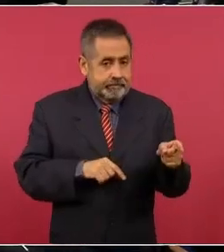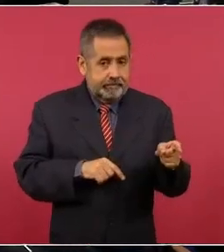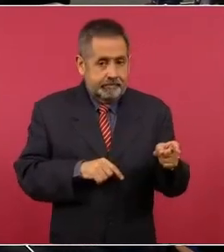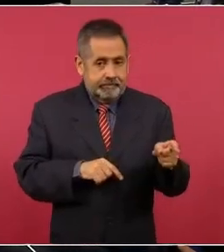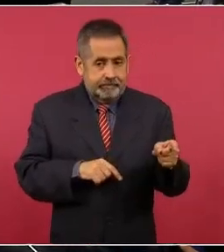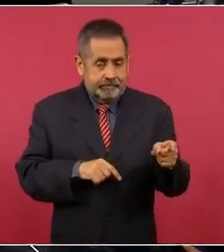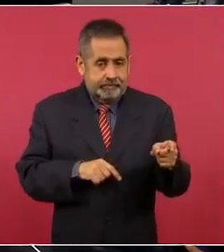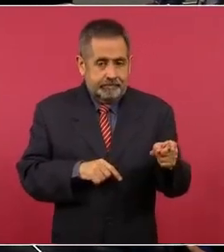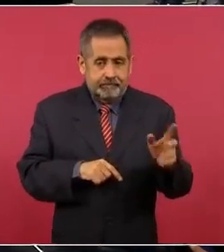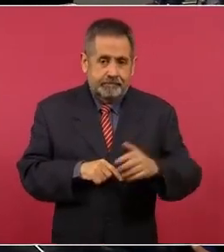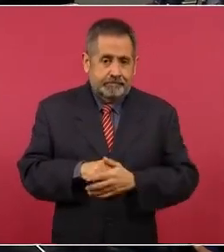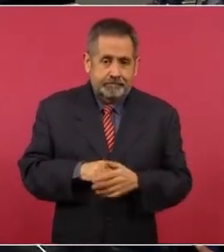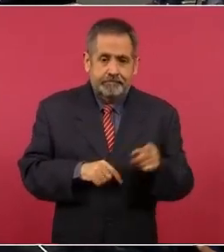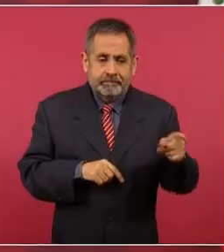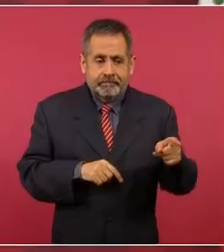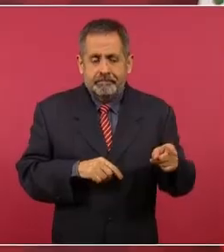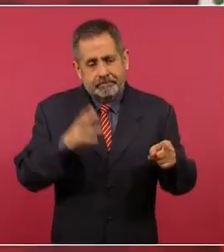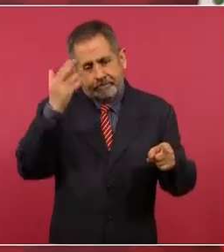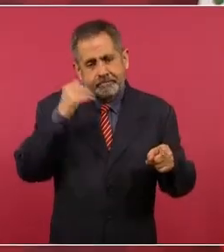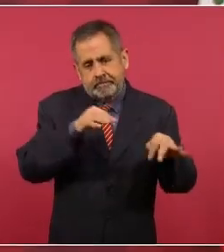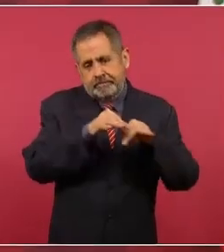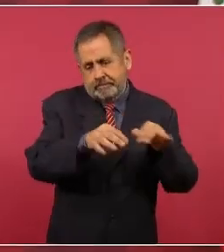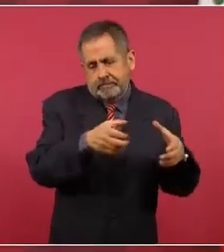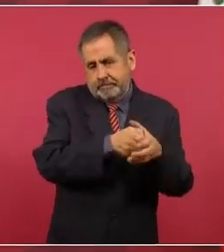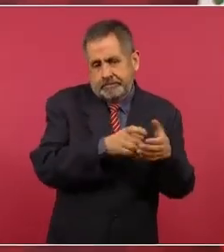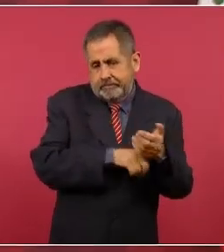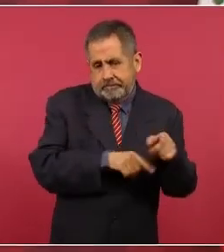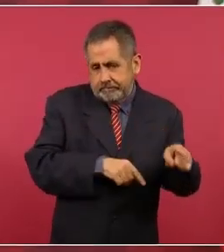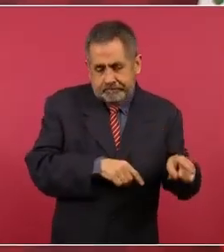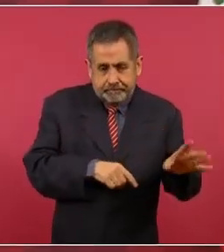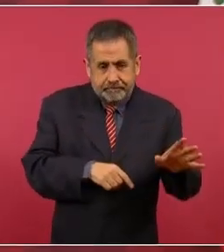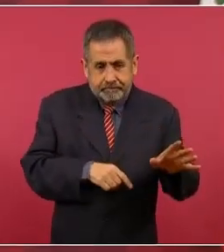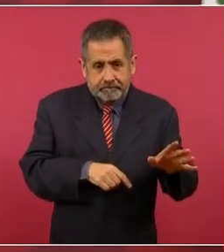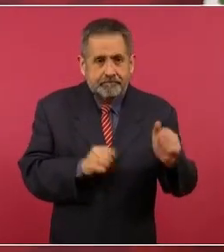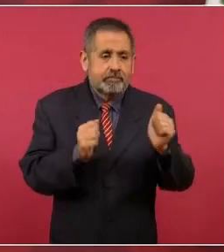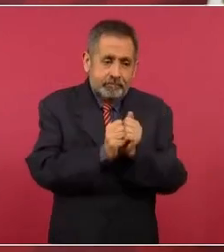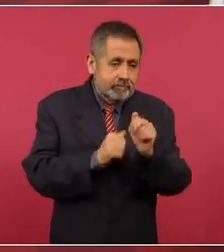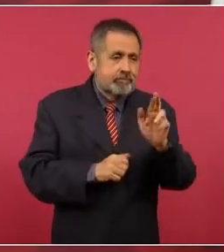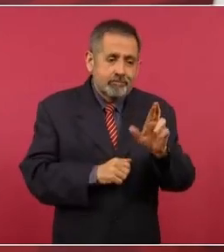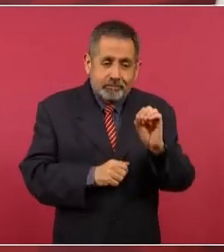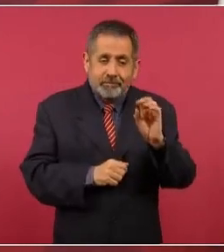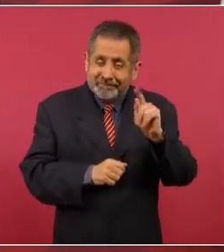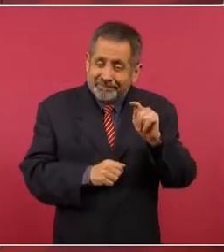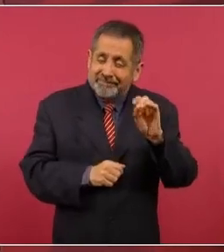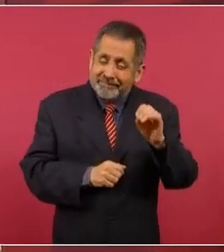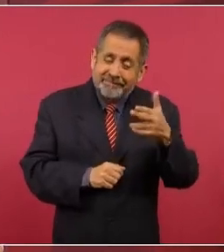que había estado de empleado de Roberto Hernández.